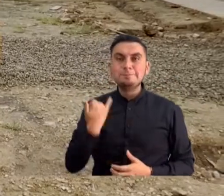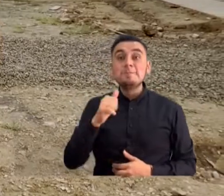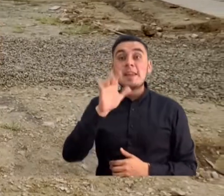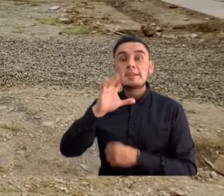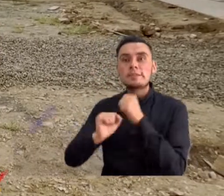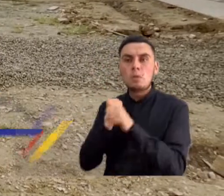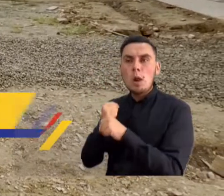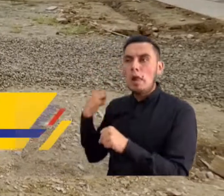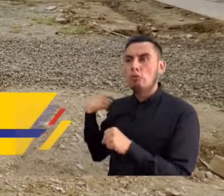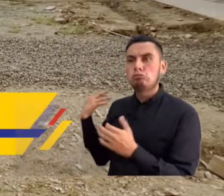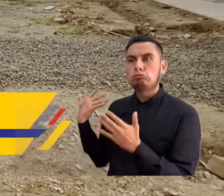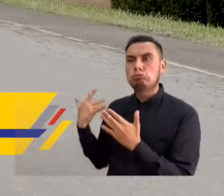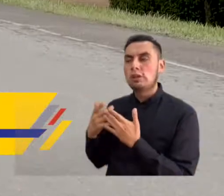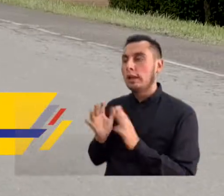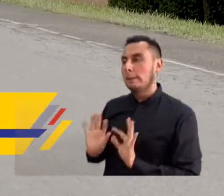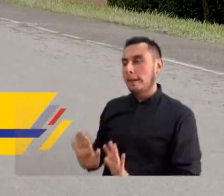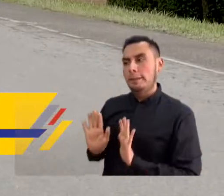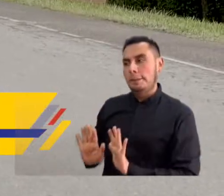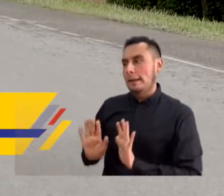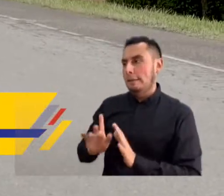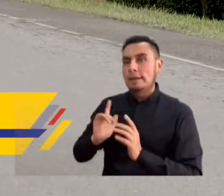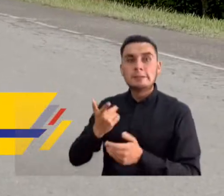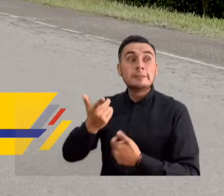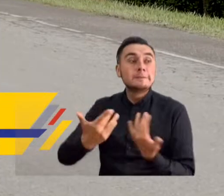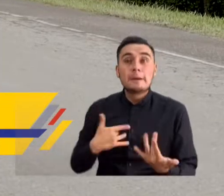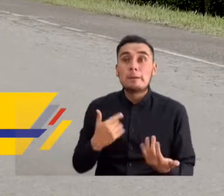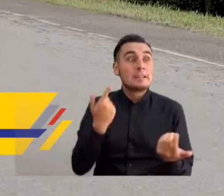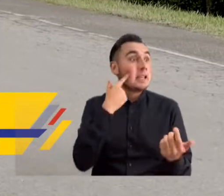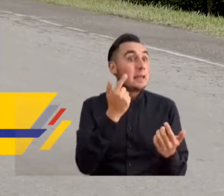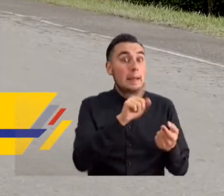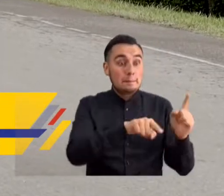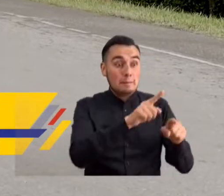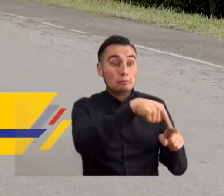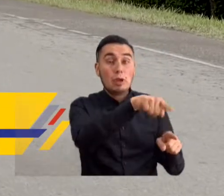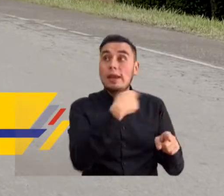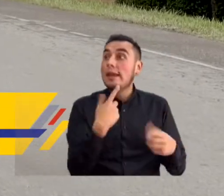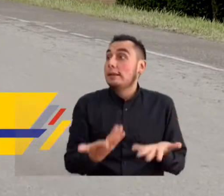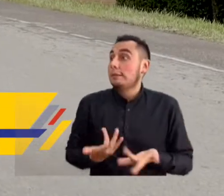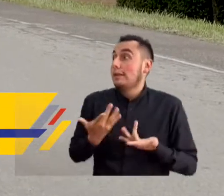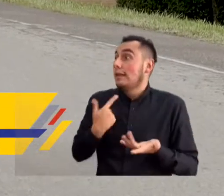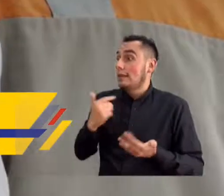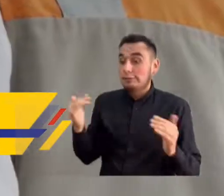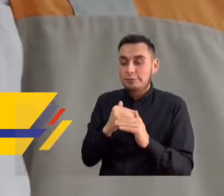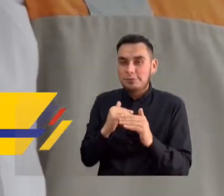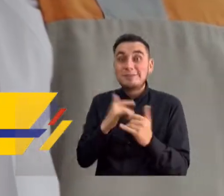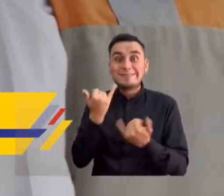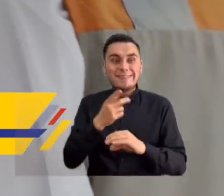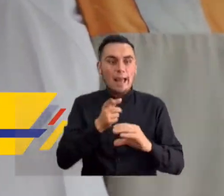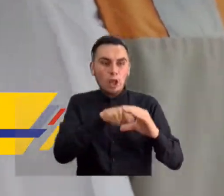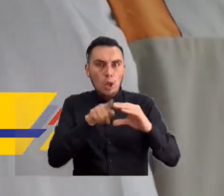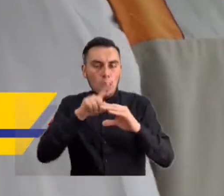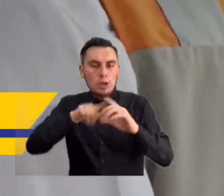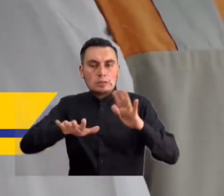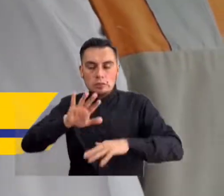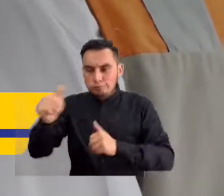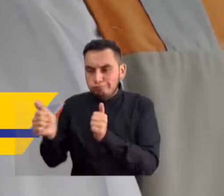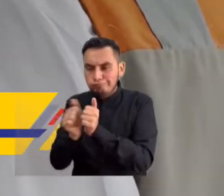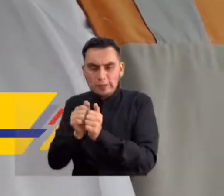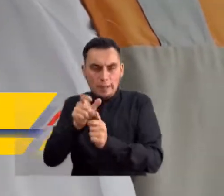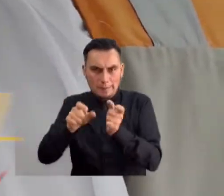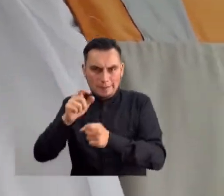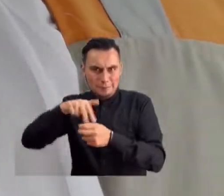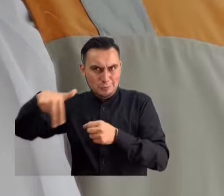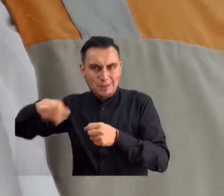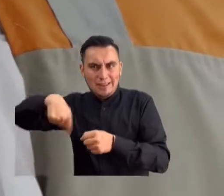Tras cinco años de obras paralizadas y sin los resultados esperados por los habitantes del Meta, el Contralor General junto a la Delegada de